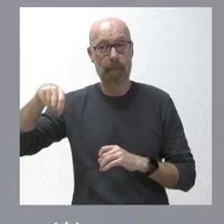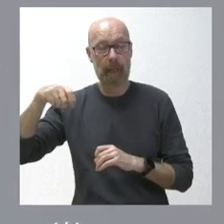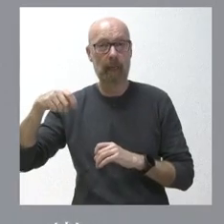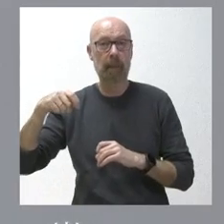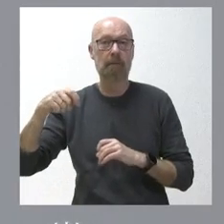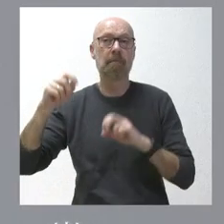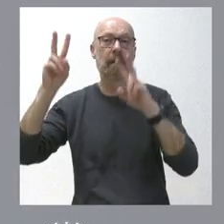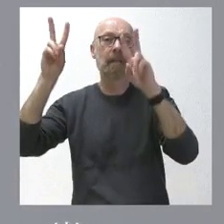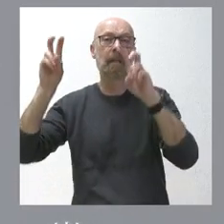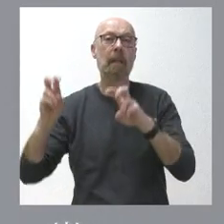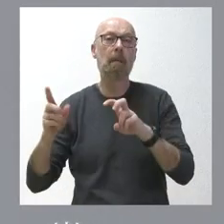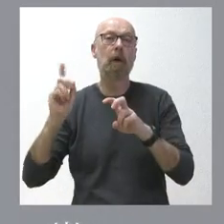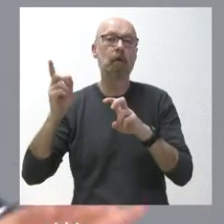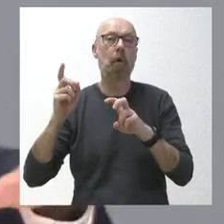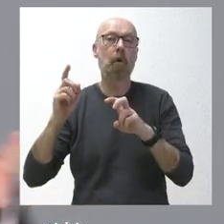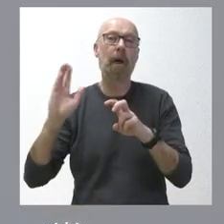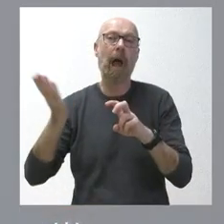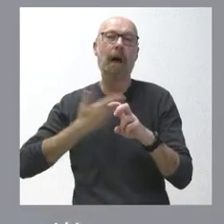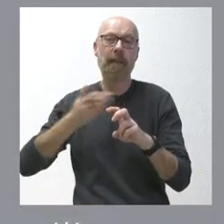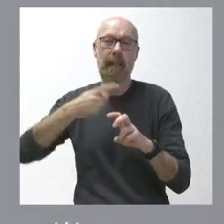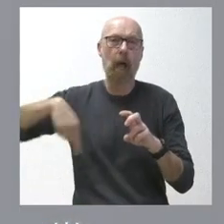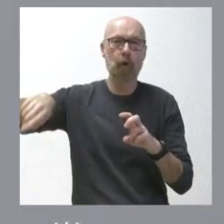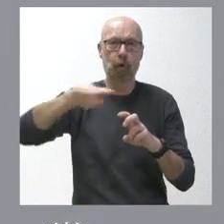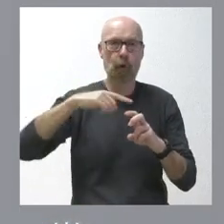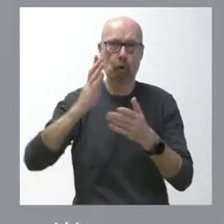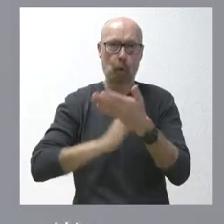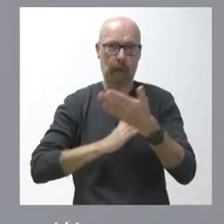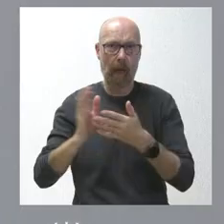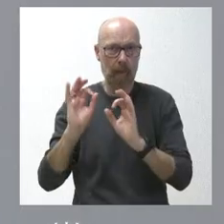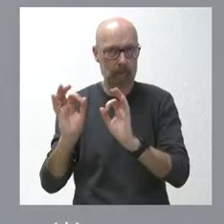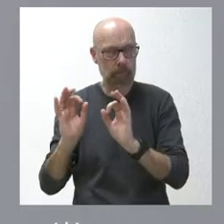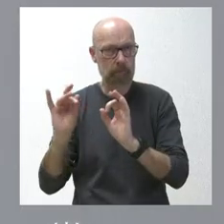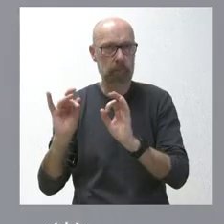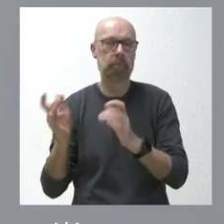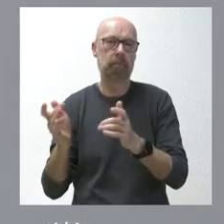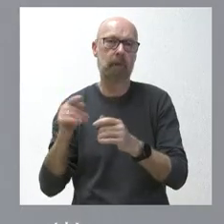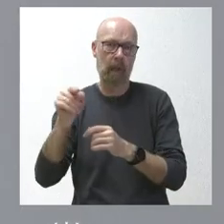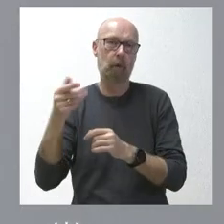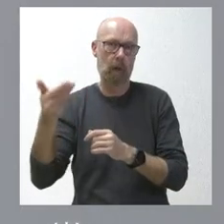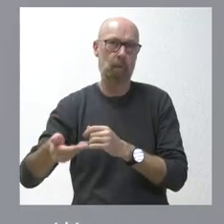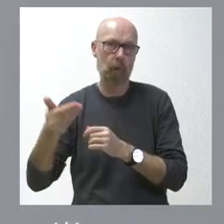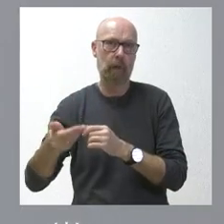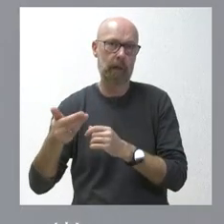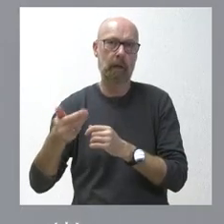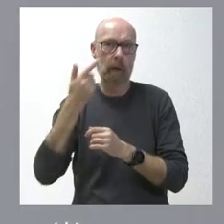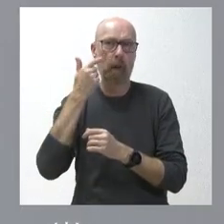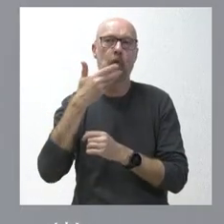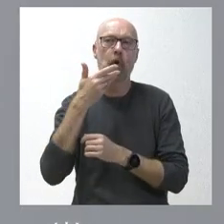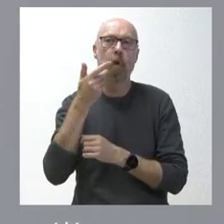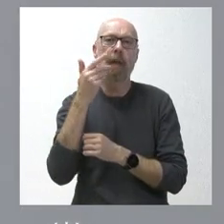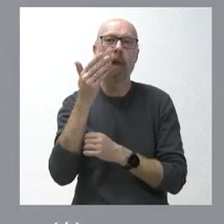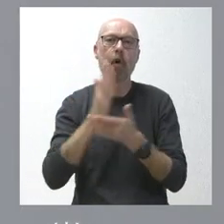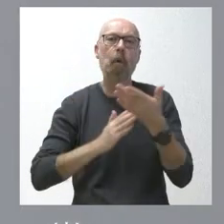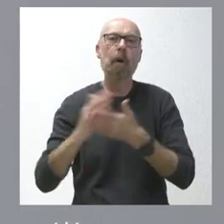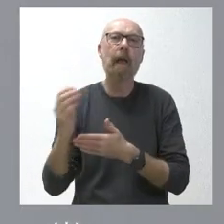exclusivamente aquellas cuestiones que creemos que afectan al conjunto de todas las comunidades autónomas, donde es importante conocer la posición de todas las comunidades